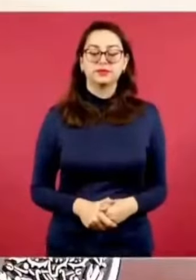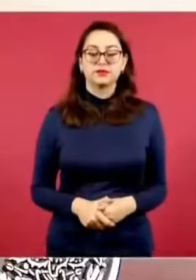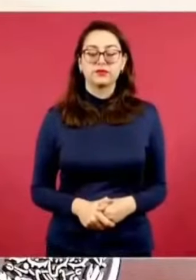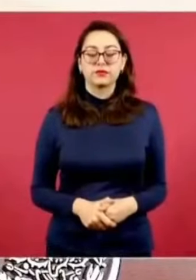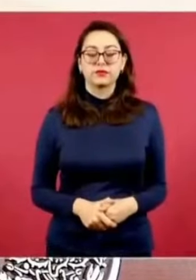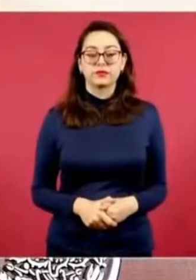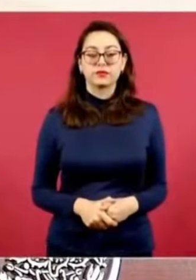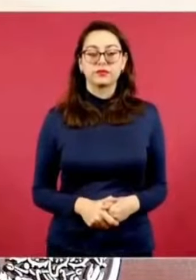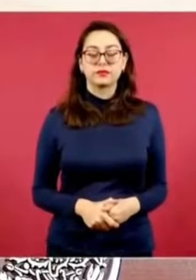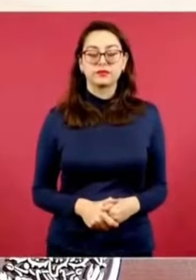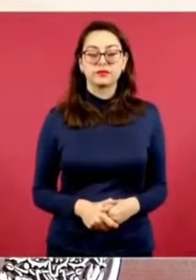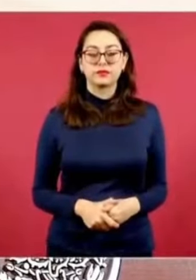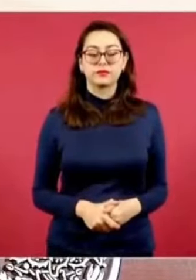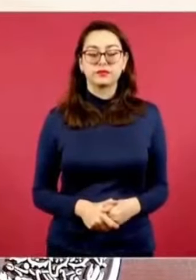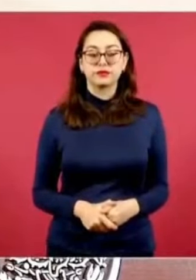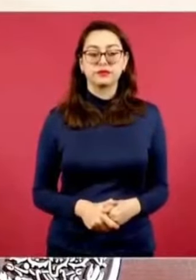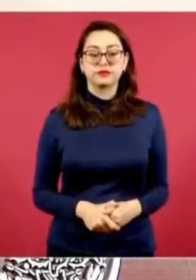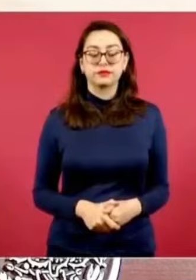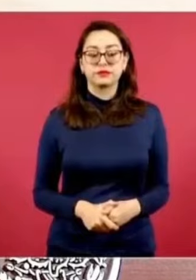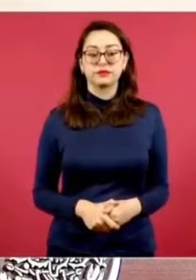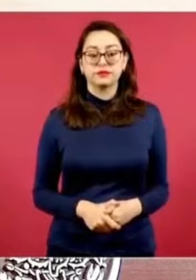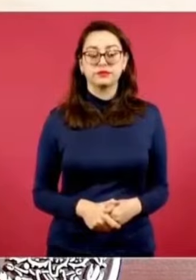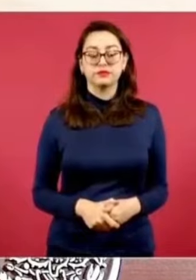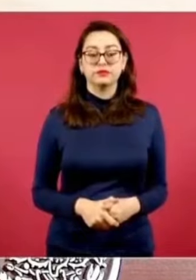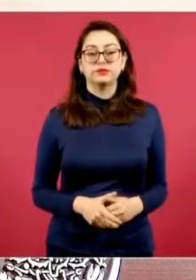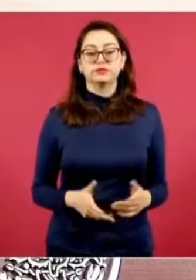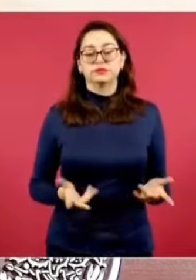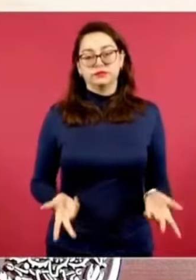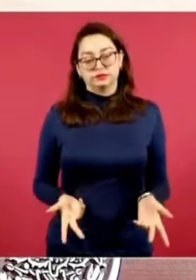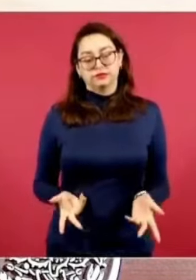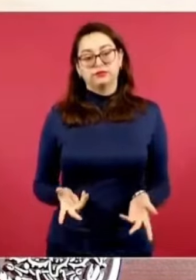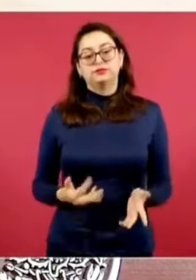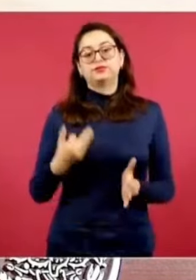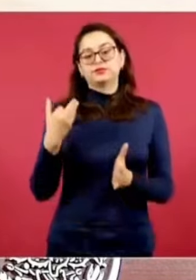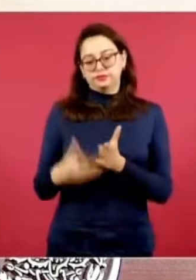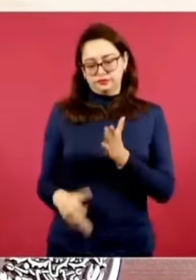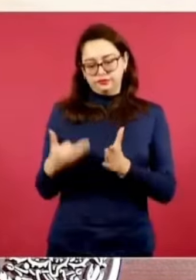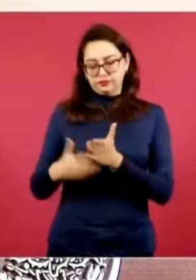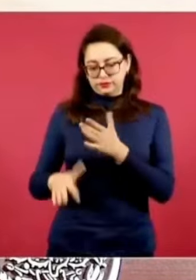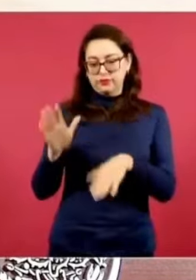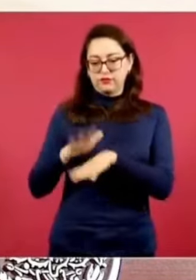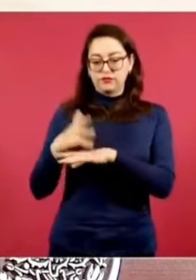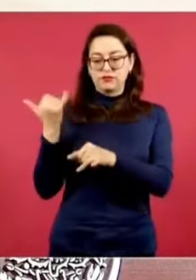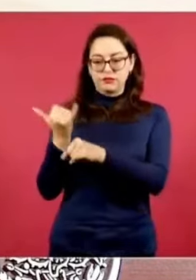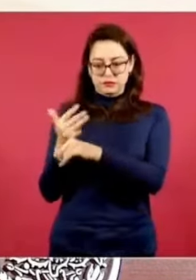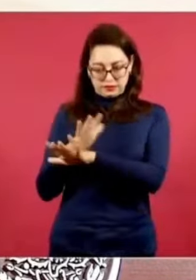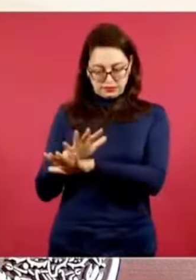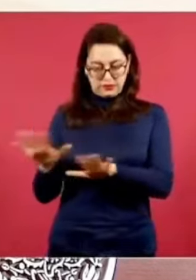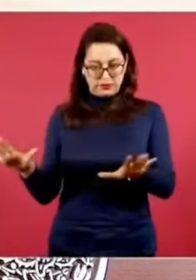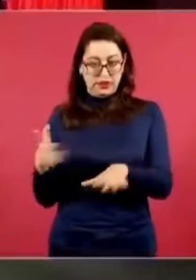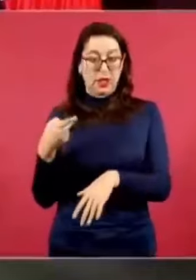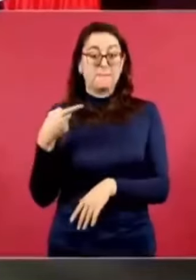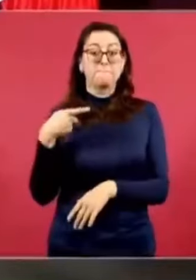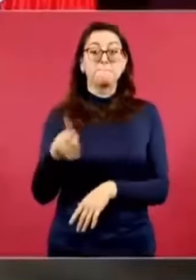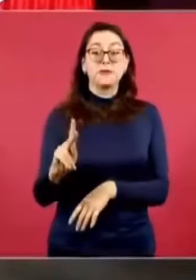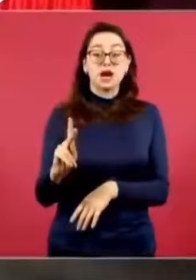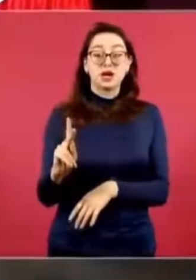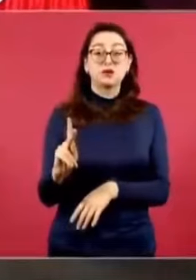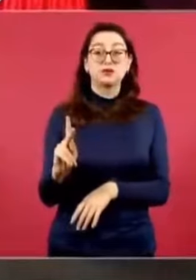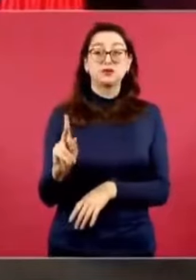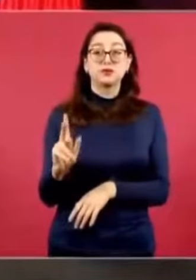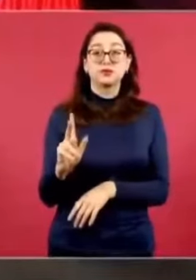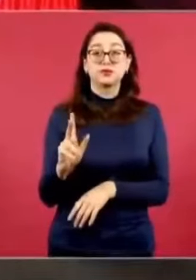Luego, no se ha informado, pero se entregaron recursos